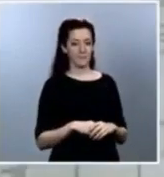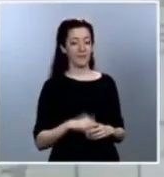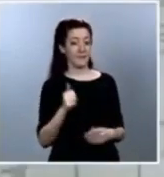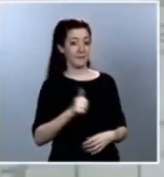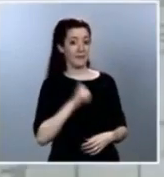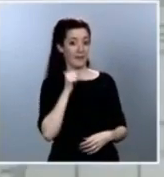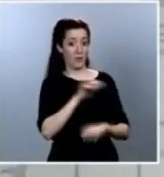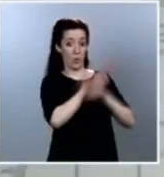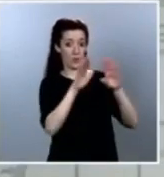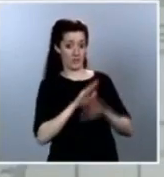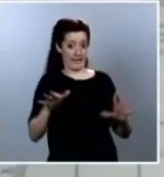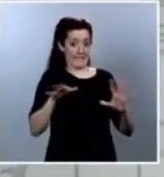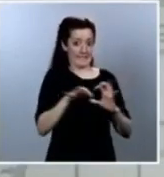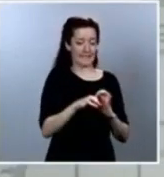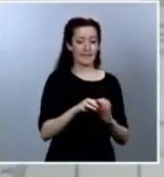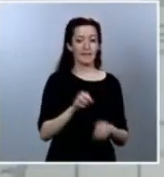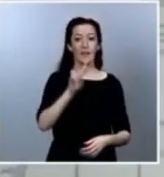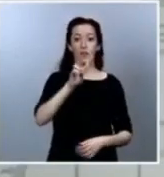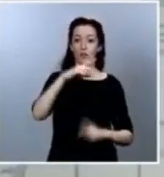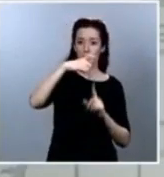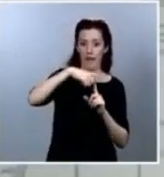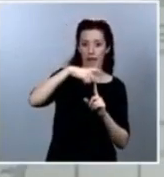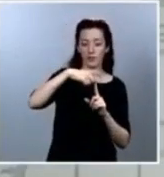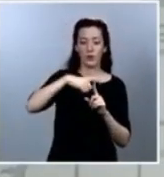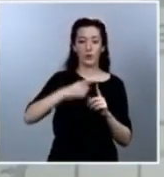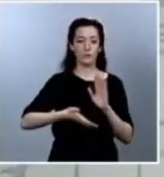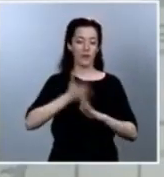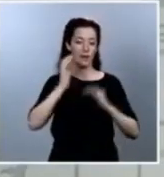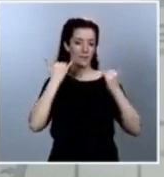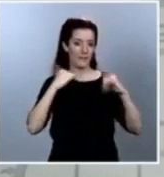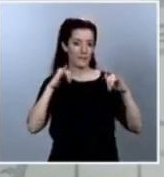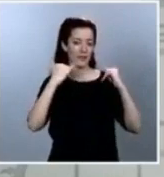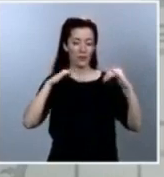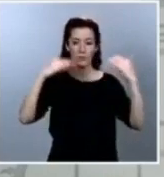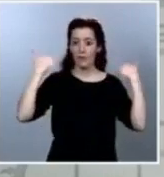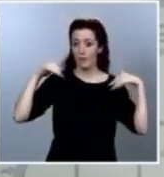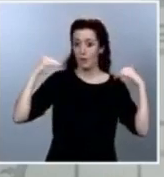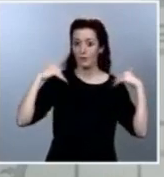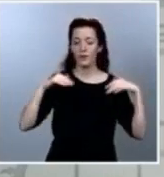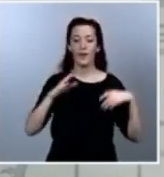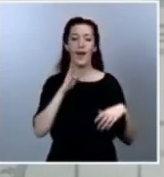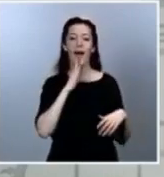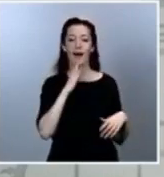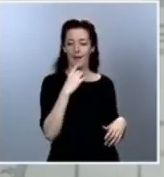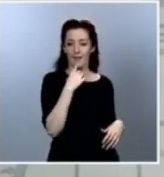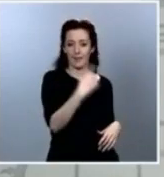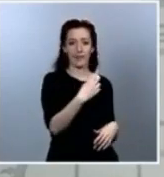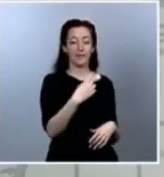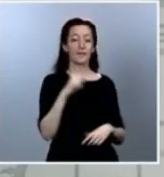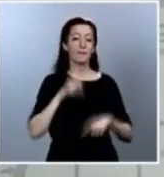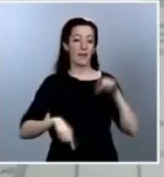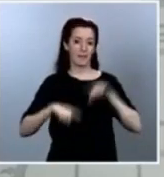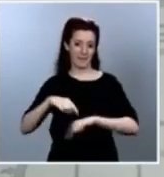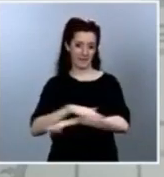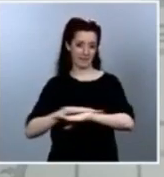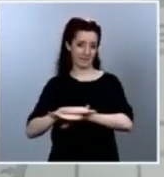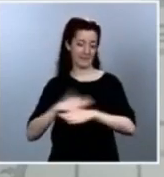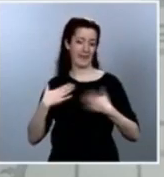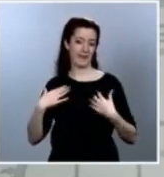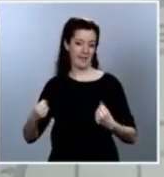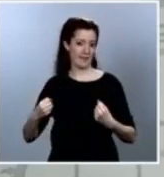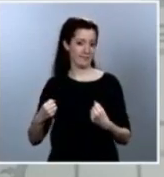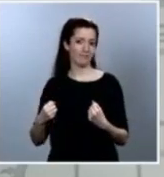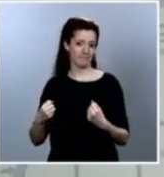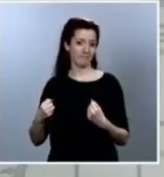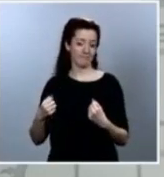y las salidas para hacer deporte o poder pasear, lo he dicho antes en mi intervención, será el Ministerio de Sanidad el que, a lo largo de los próximos días y en